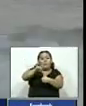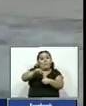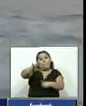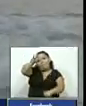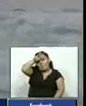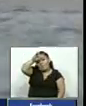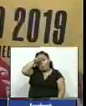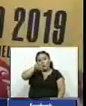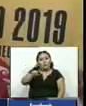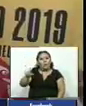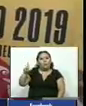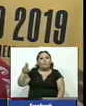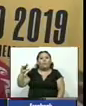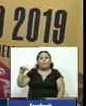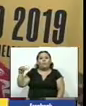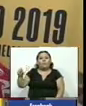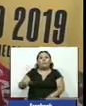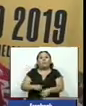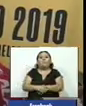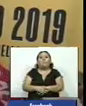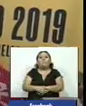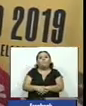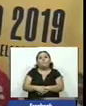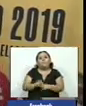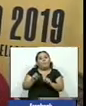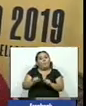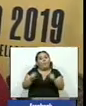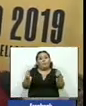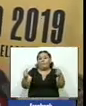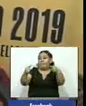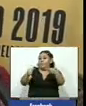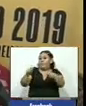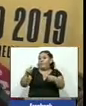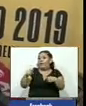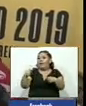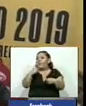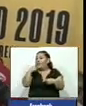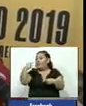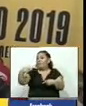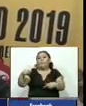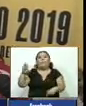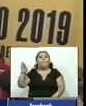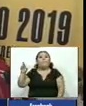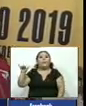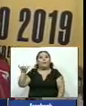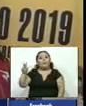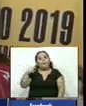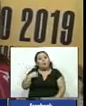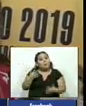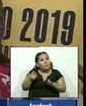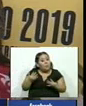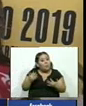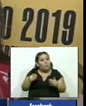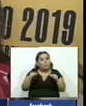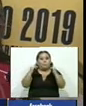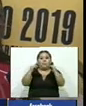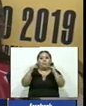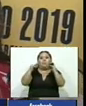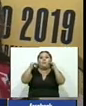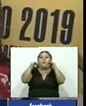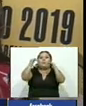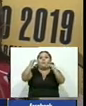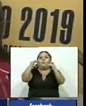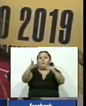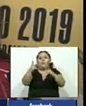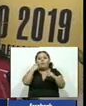Lucas Messina Puede ser que nos enfrentemos a Brian y si no esperamos que ahí vamos ganando uno contra uno